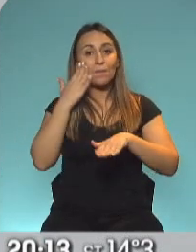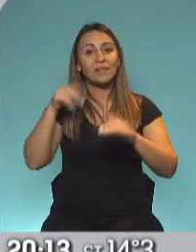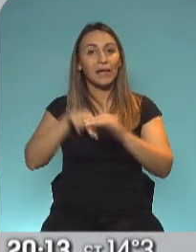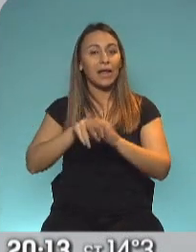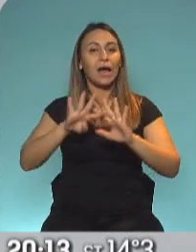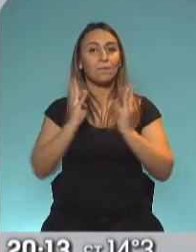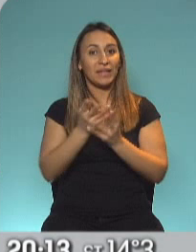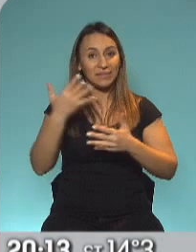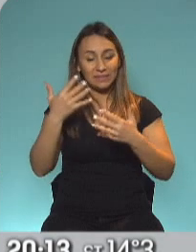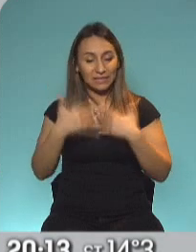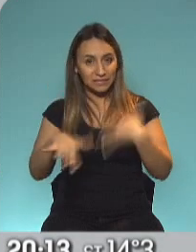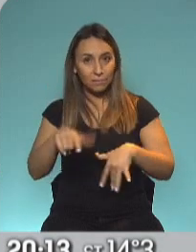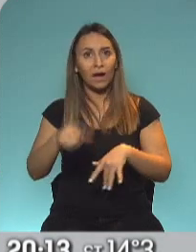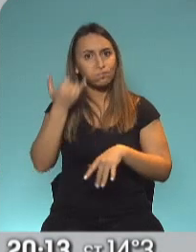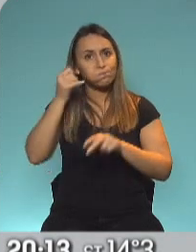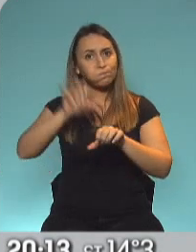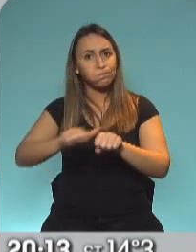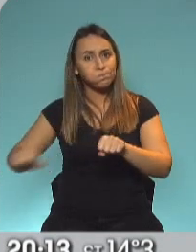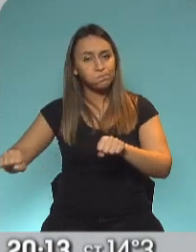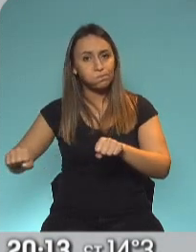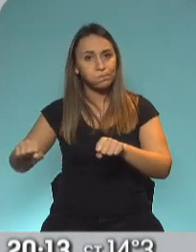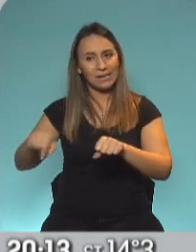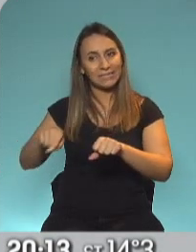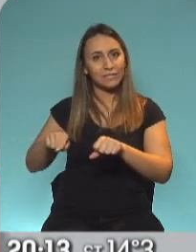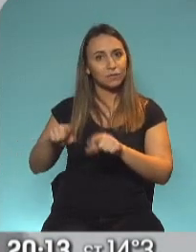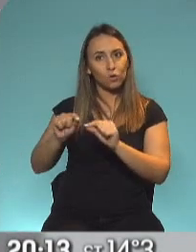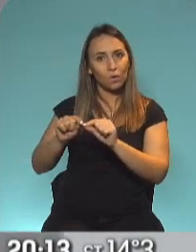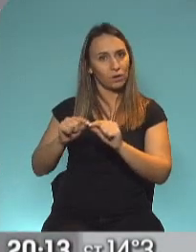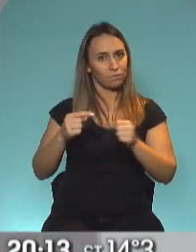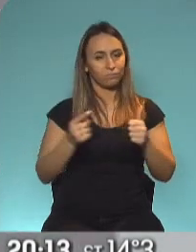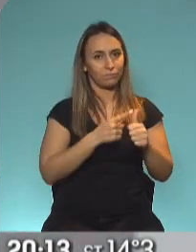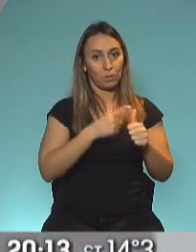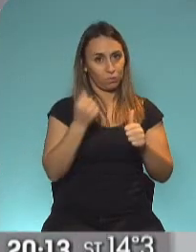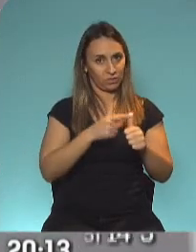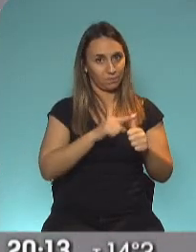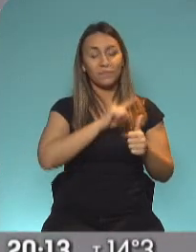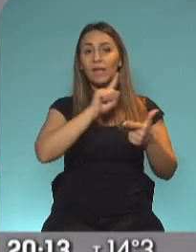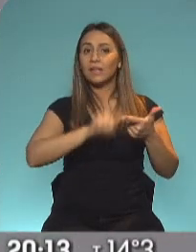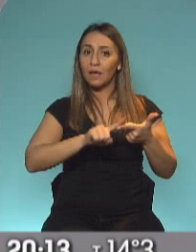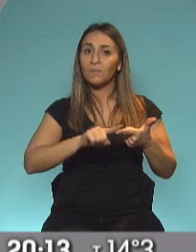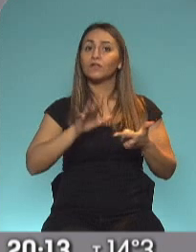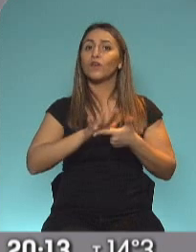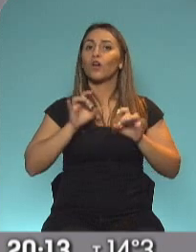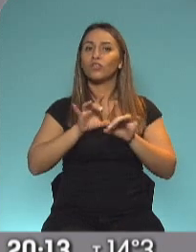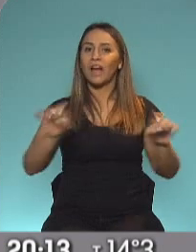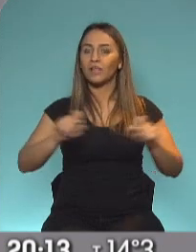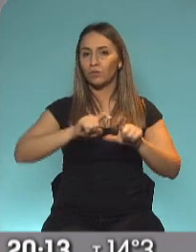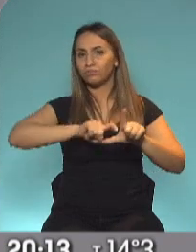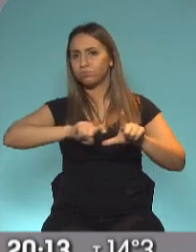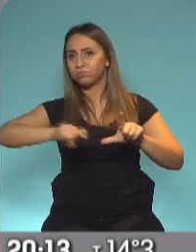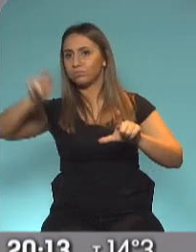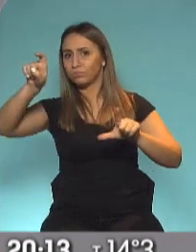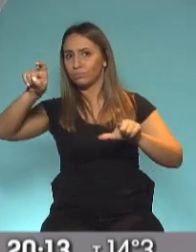intensiva ocupadas. Ese es uno de los números que se va a tener en cuenta. Segundo número, ascenso, por supuesto, de la curva de contagios. Que ahí había una